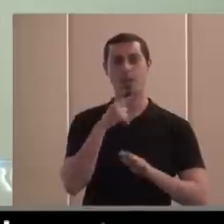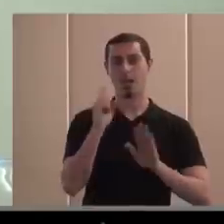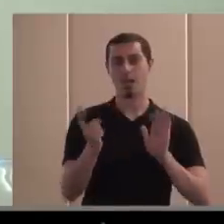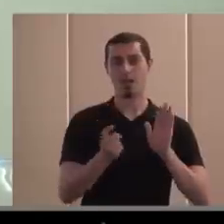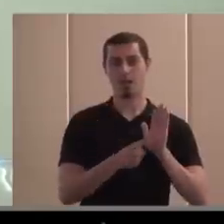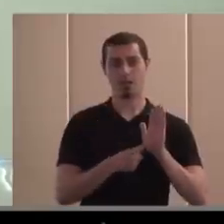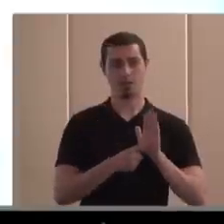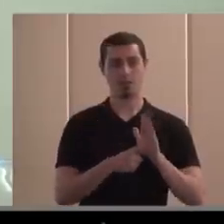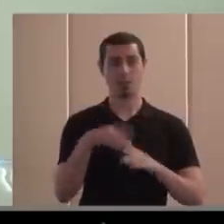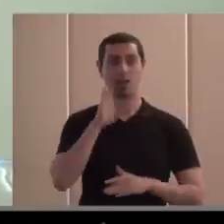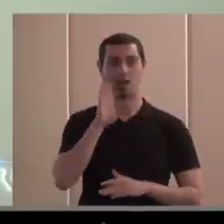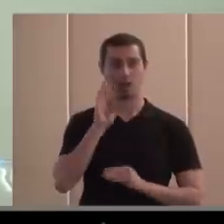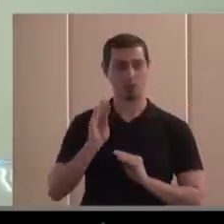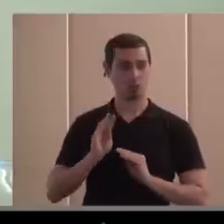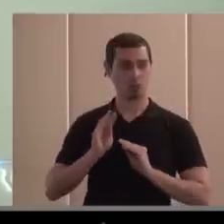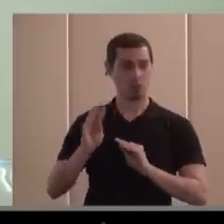Lo bueno de Luis es que acierta.